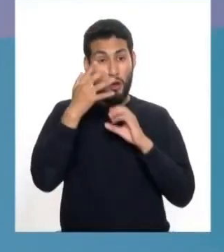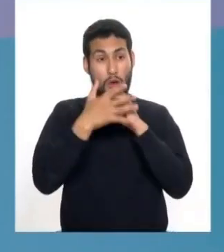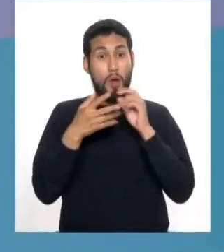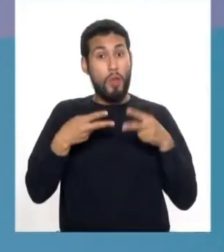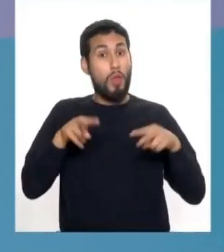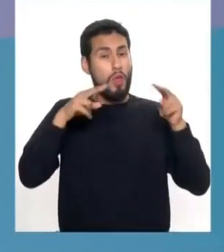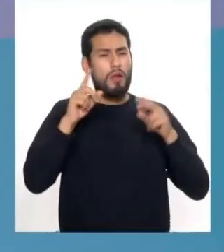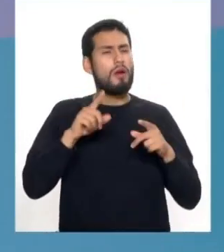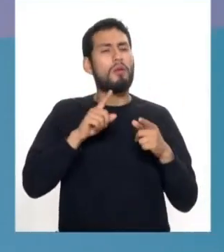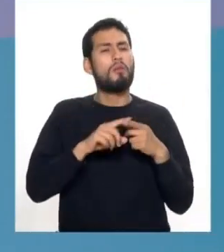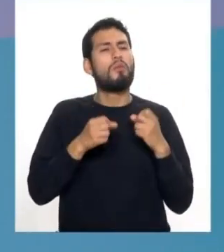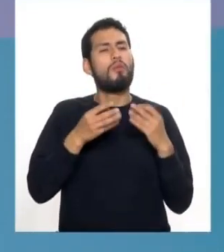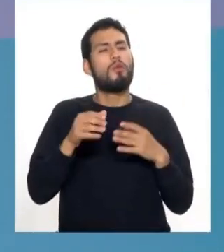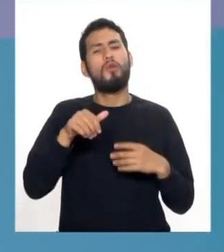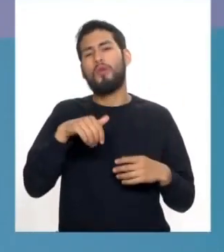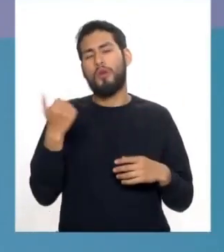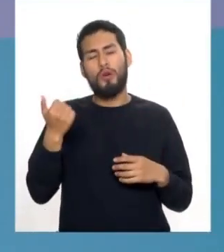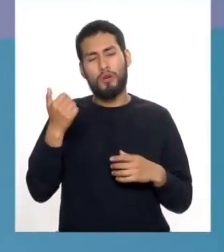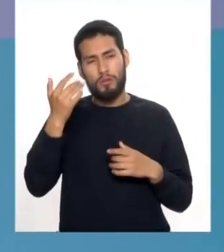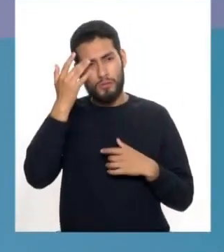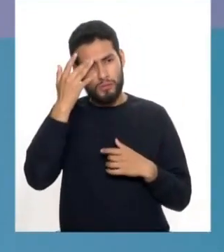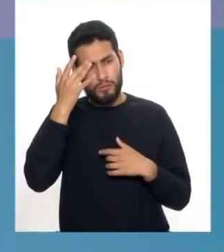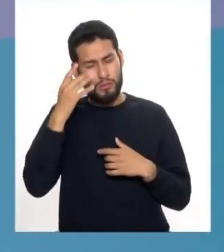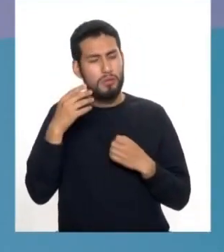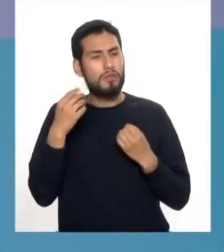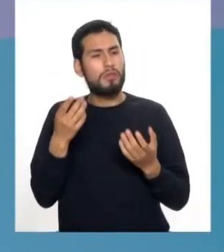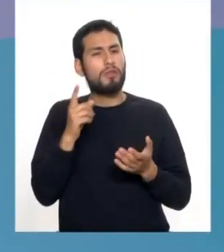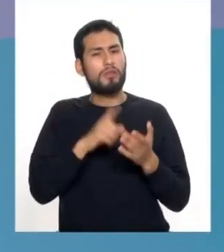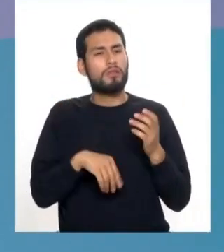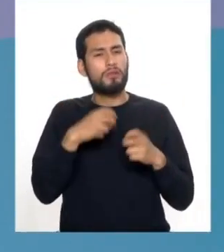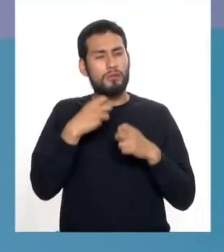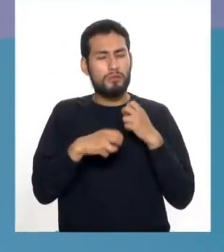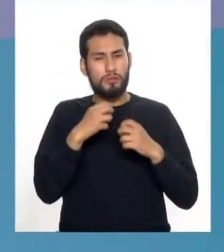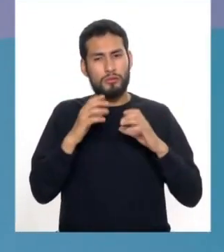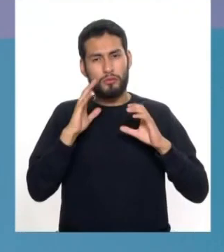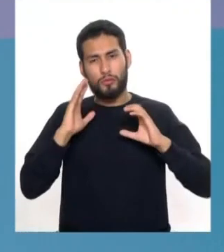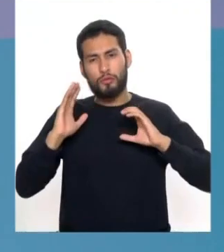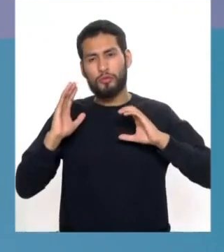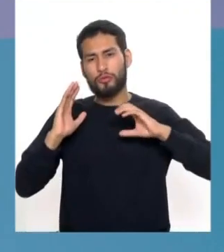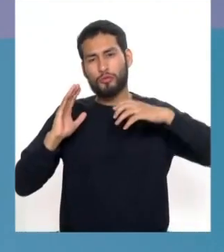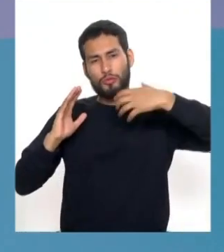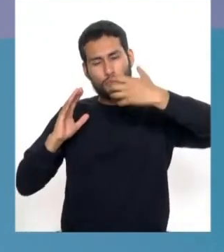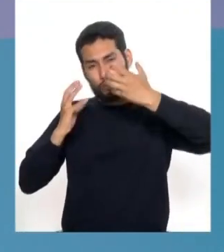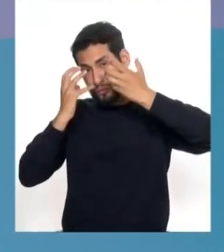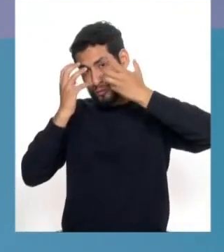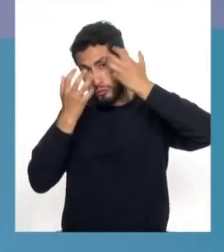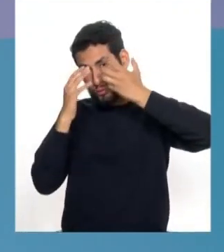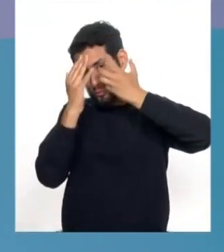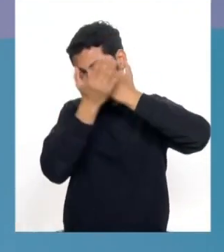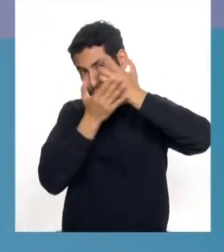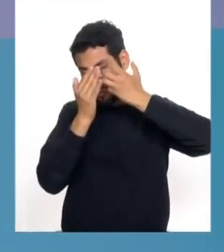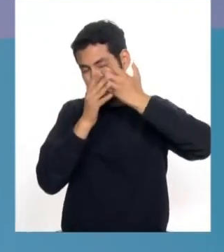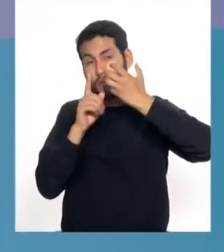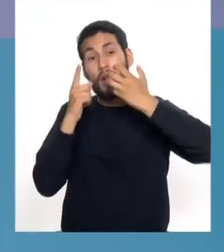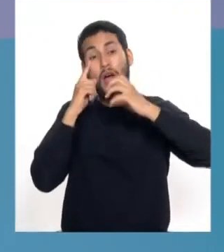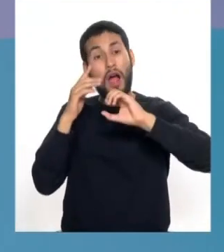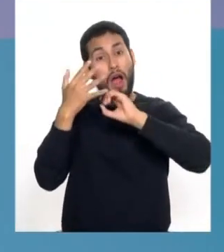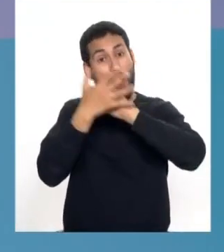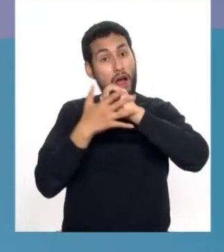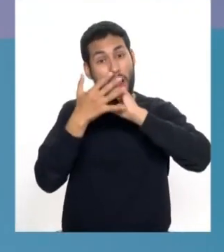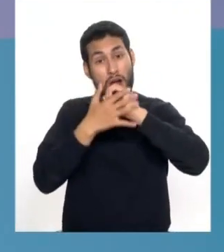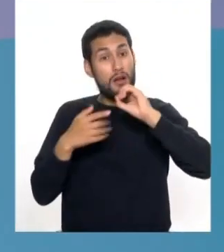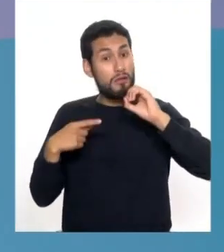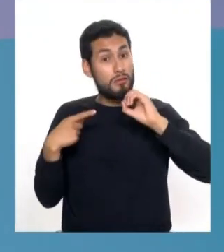pero si nos provoca ojos secos y problemas de la superficie ocular pero a la catarata no la va a afectar va a